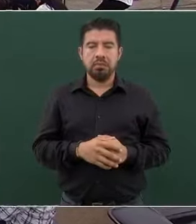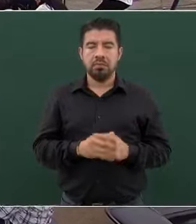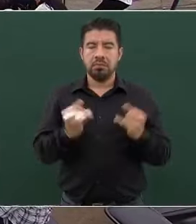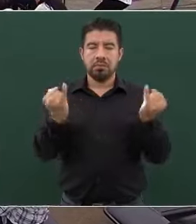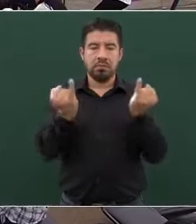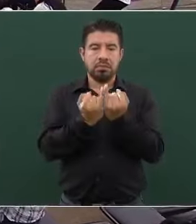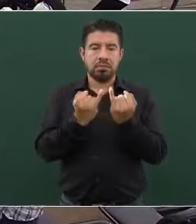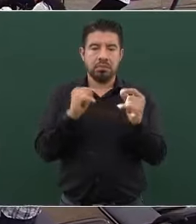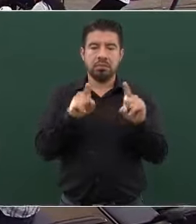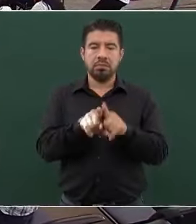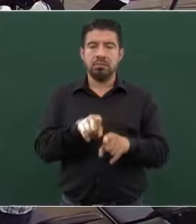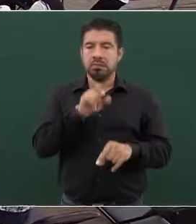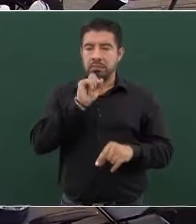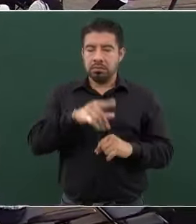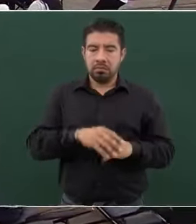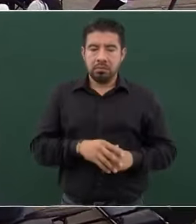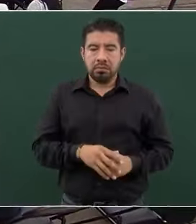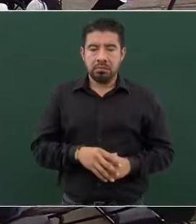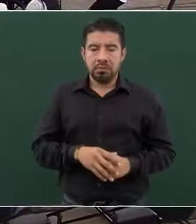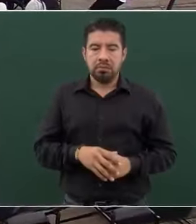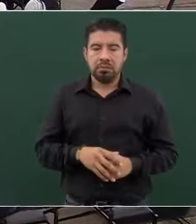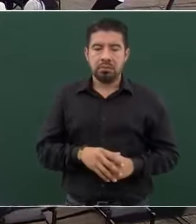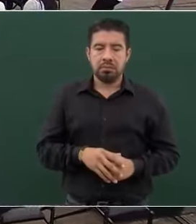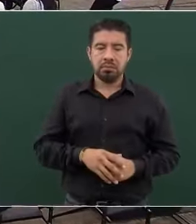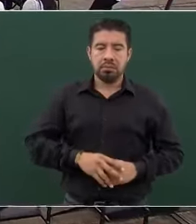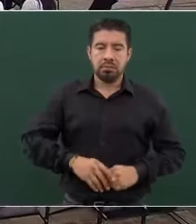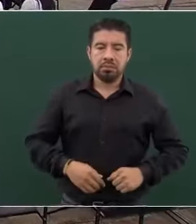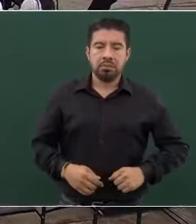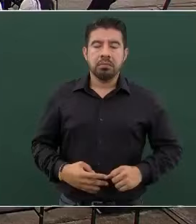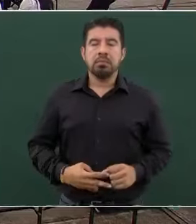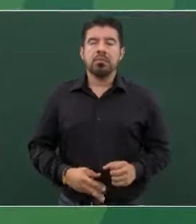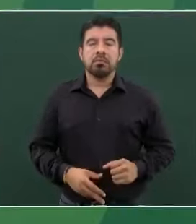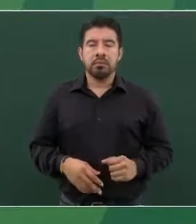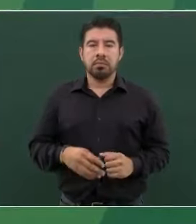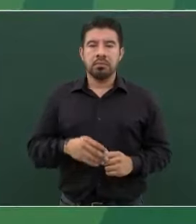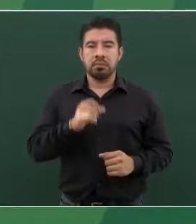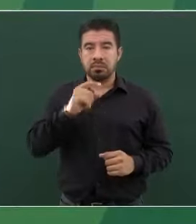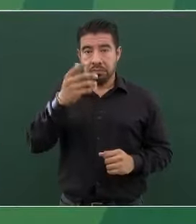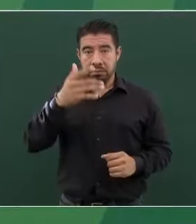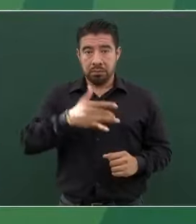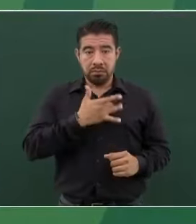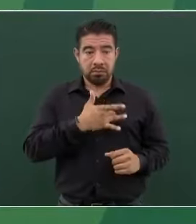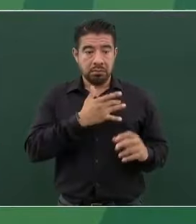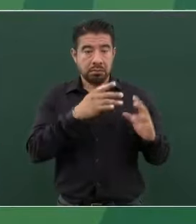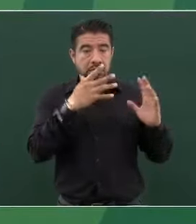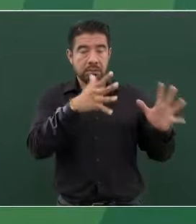del bloque conservador que